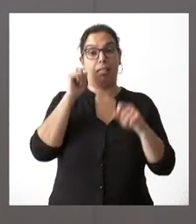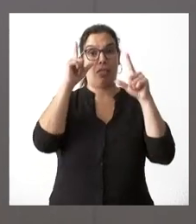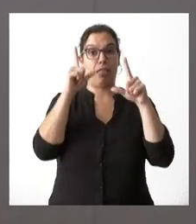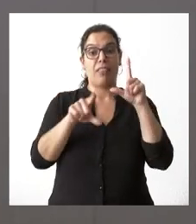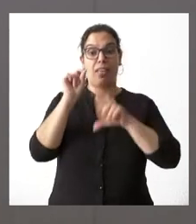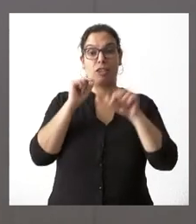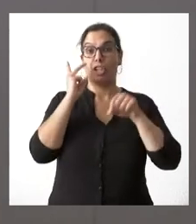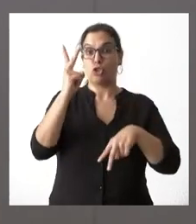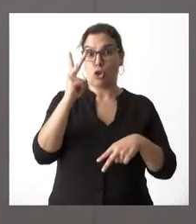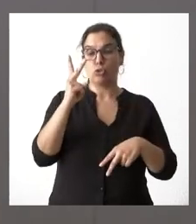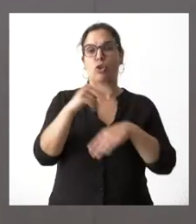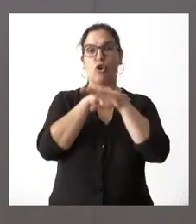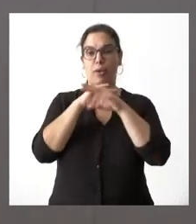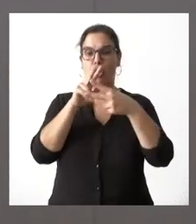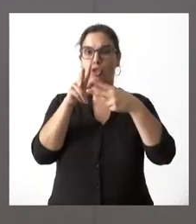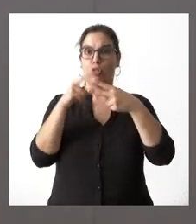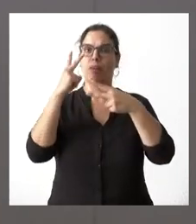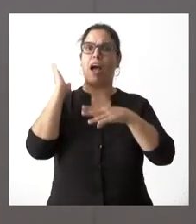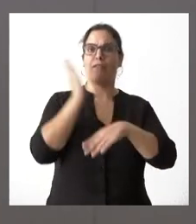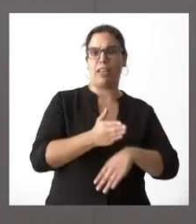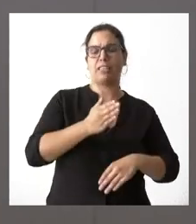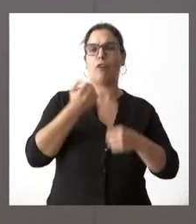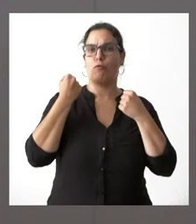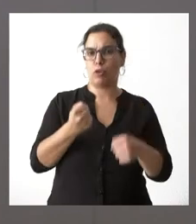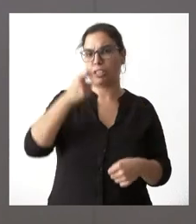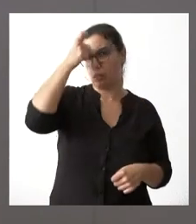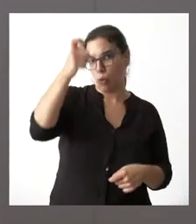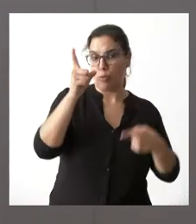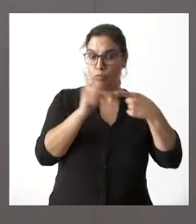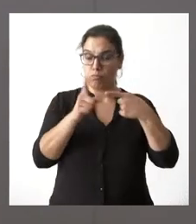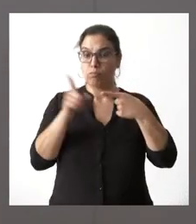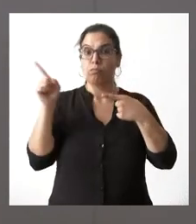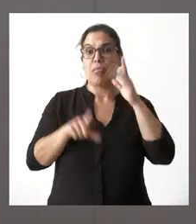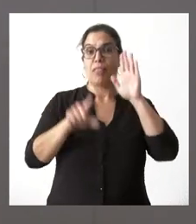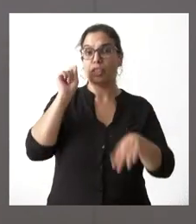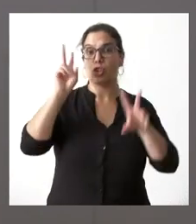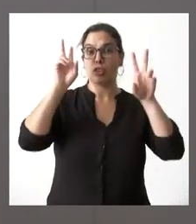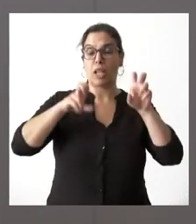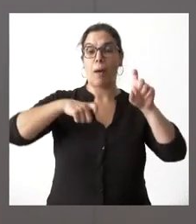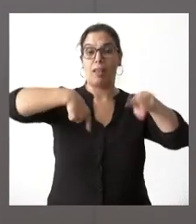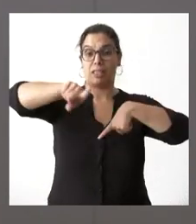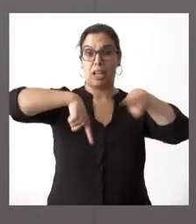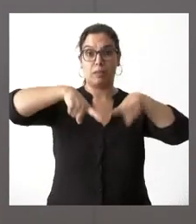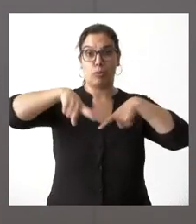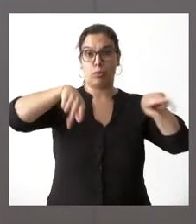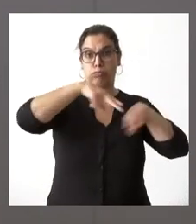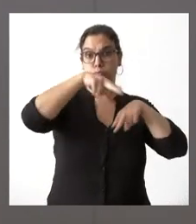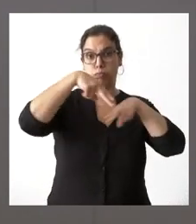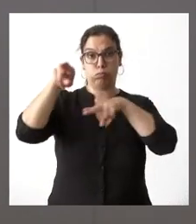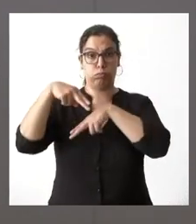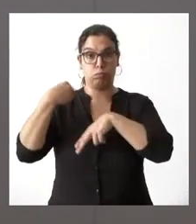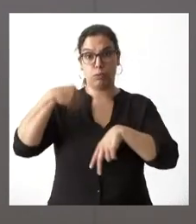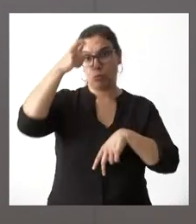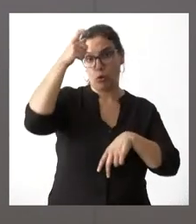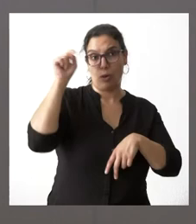son muy lesivas hacia el mundo rural de Castilla y León una es todo lo que tiene que ver con su decisión de hacer desaparecer transporte público en el